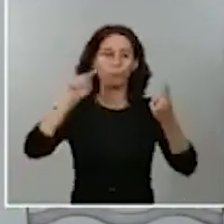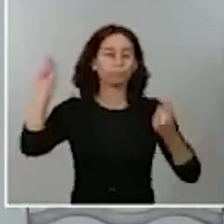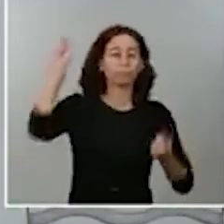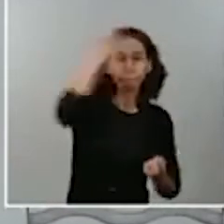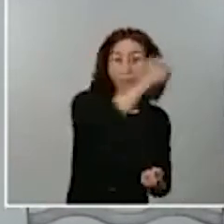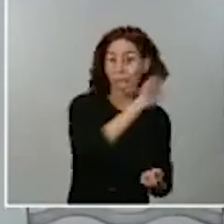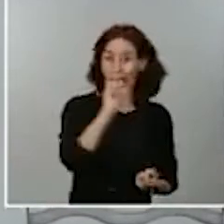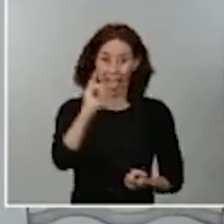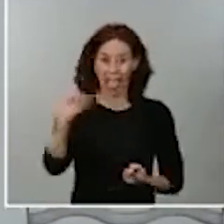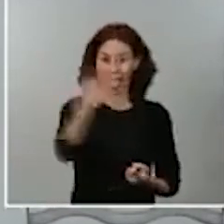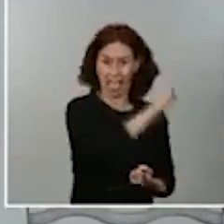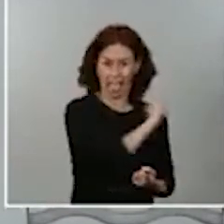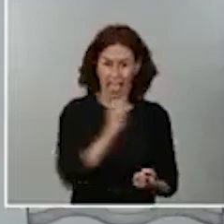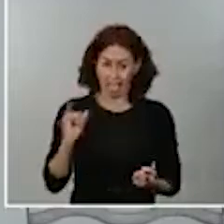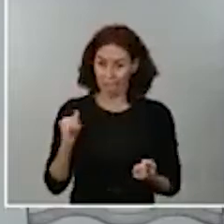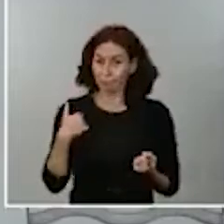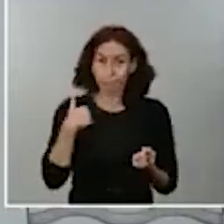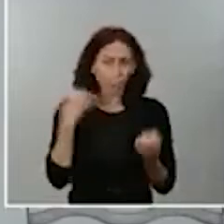necesarias.